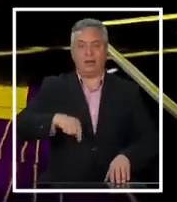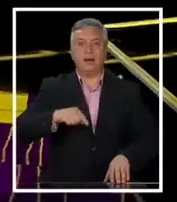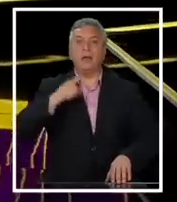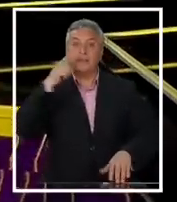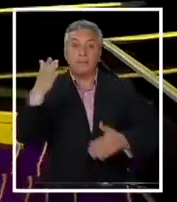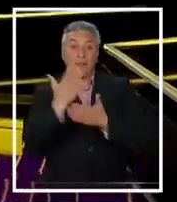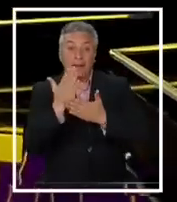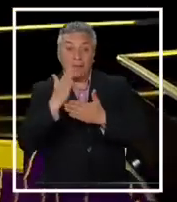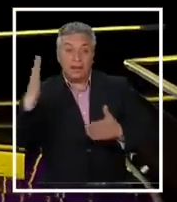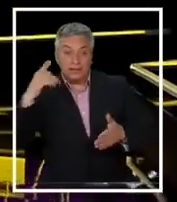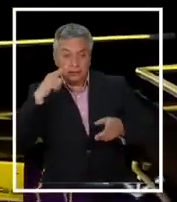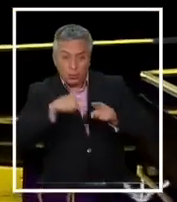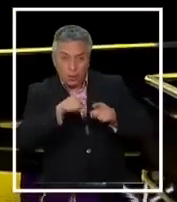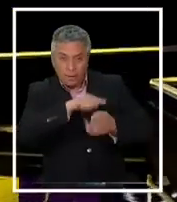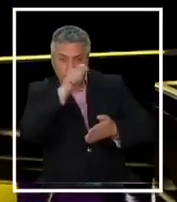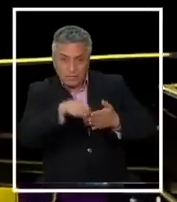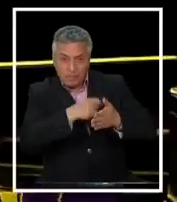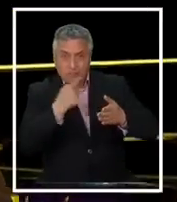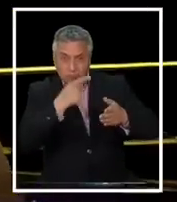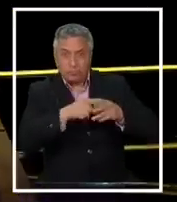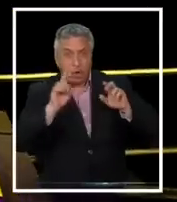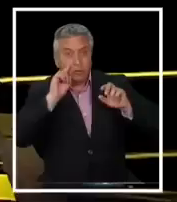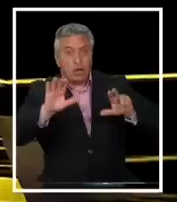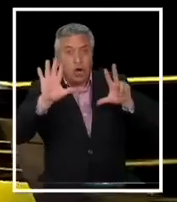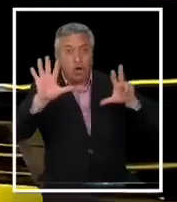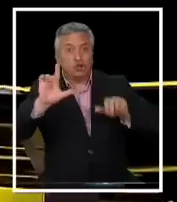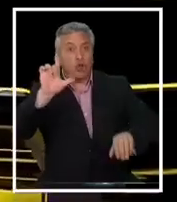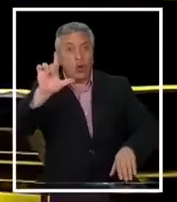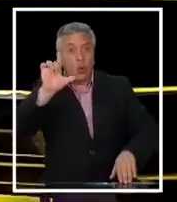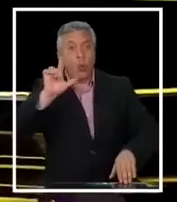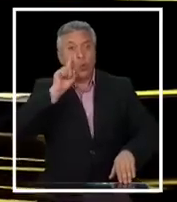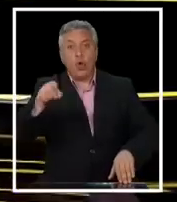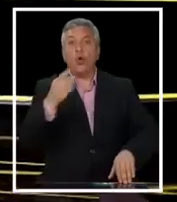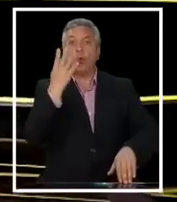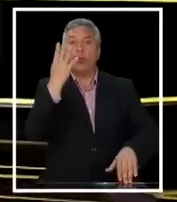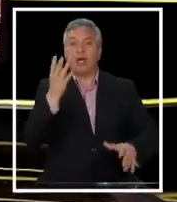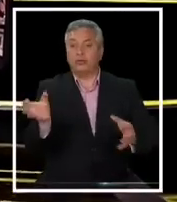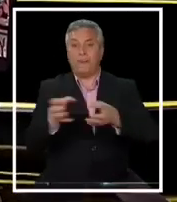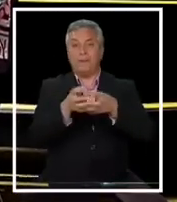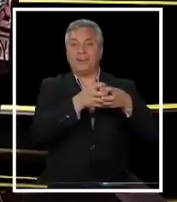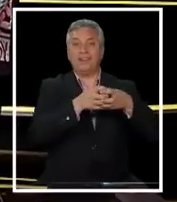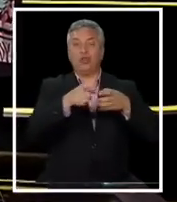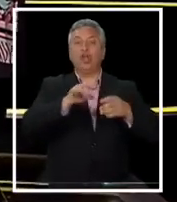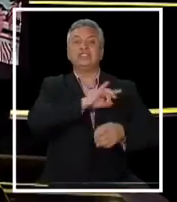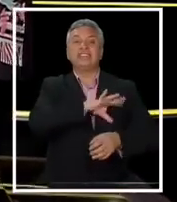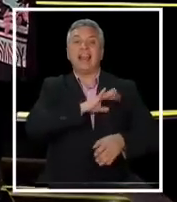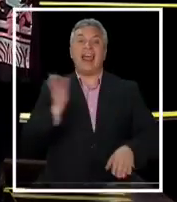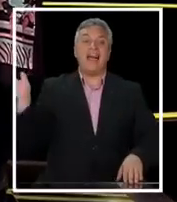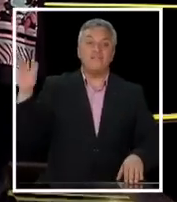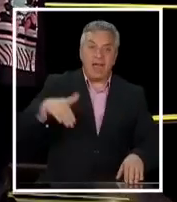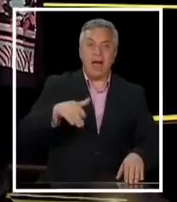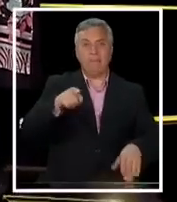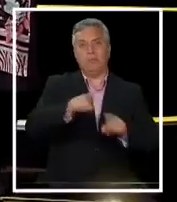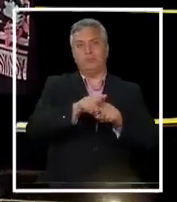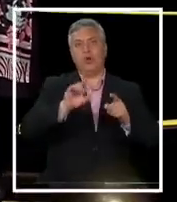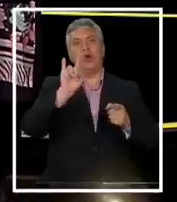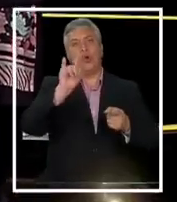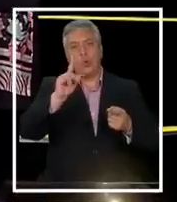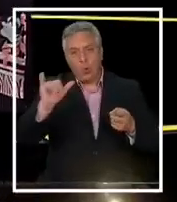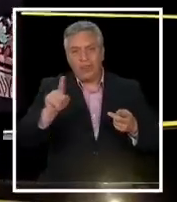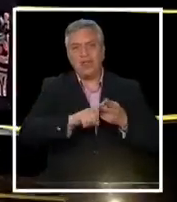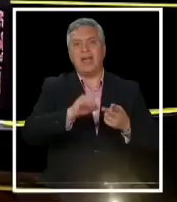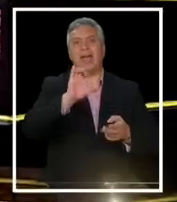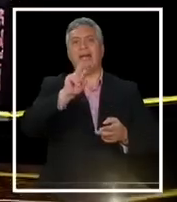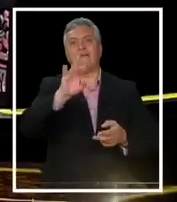comprometiera a una nueva Constitución y el 8 de julio los cuatro partidos de Chile Vamos, que no es toda la derecha, la UDI,